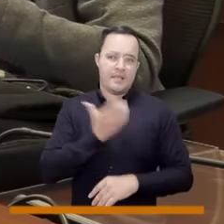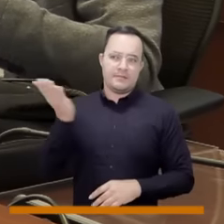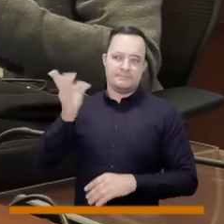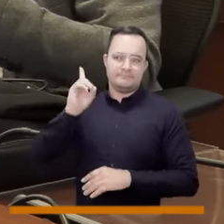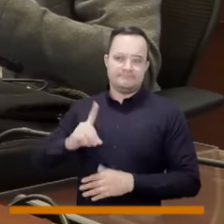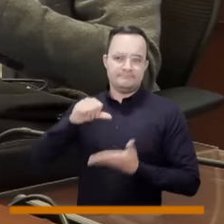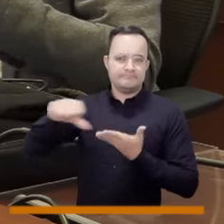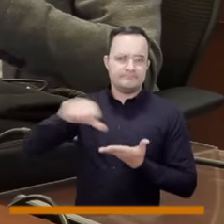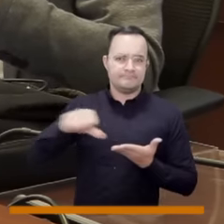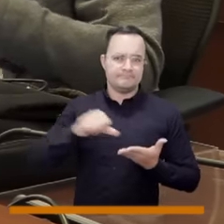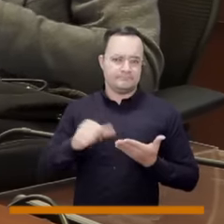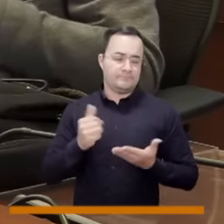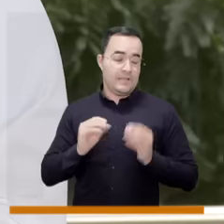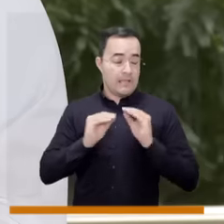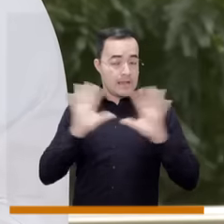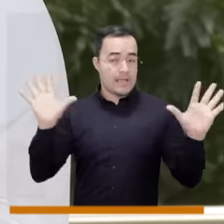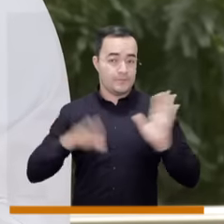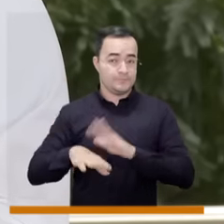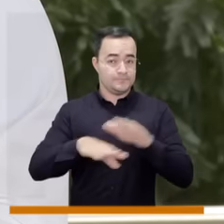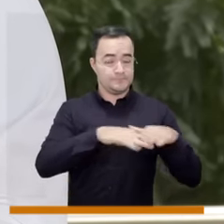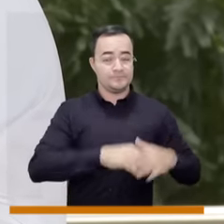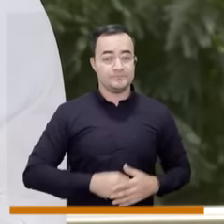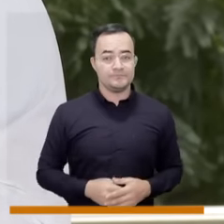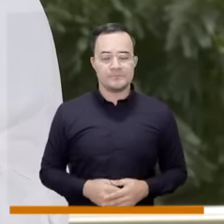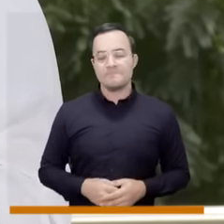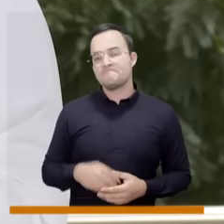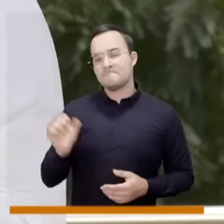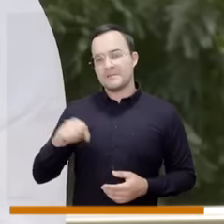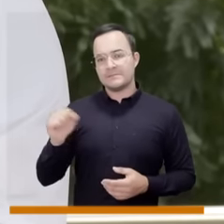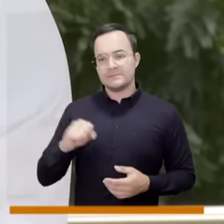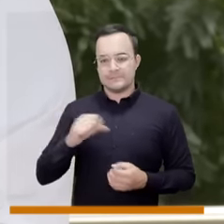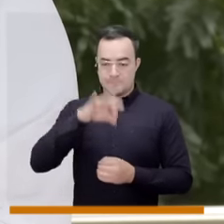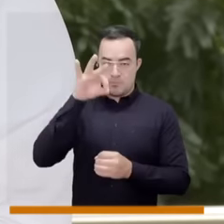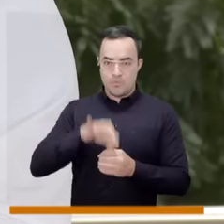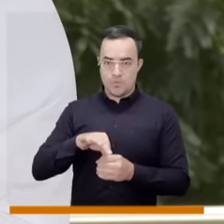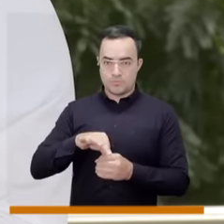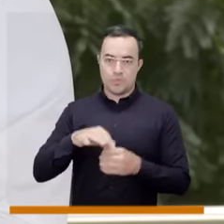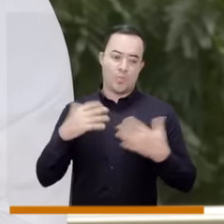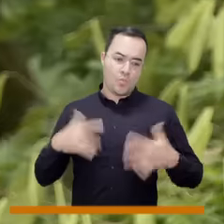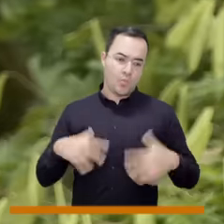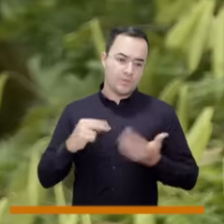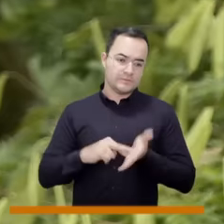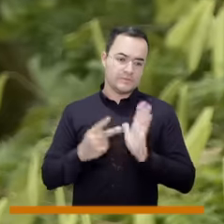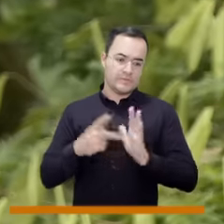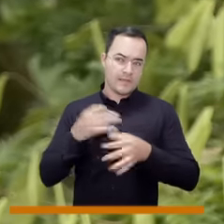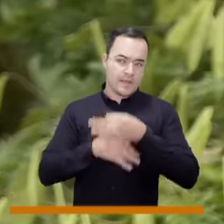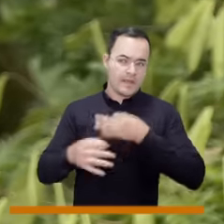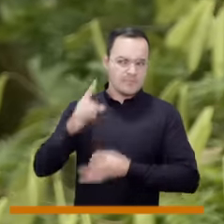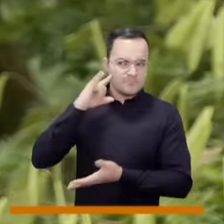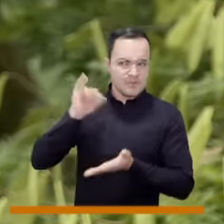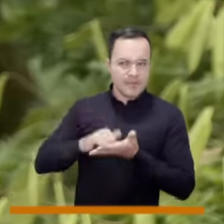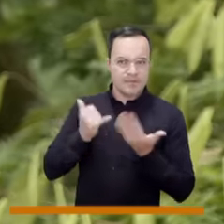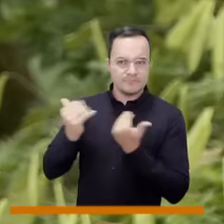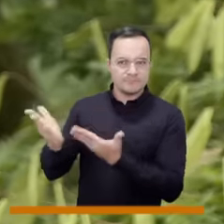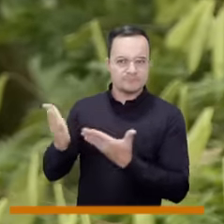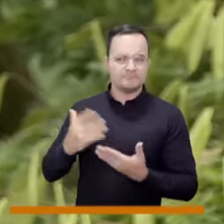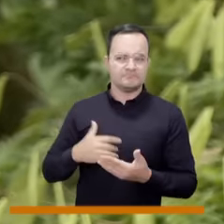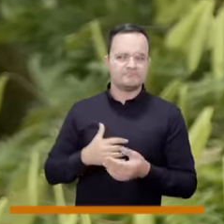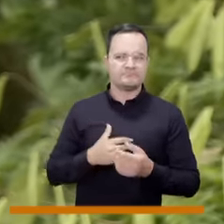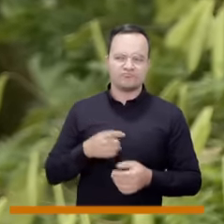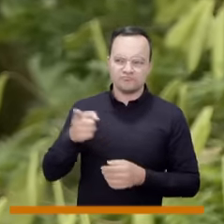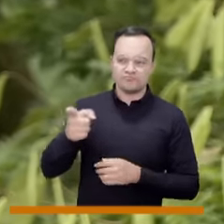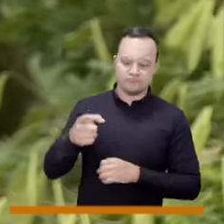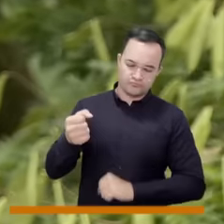también la forma de realizar muchas cosas en la ciudad y eso es importante que las personas lo conozcan. Porque además también entregar el